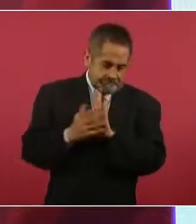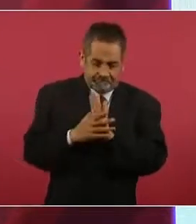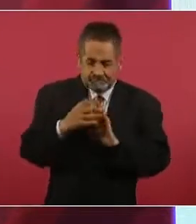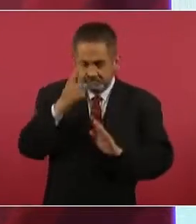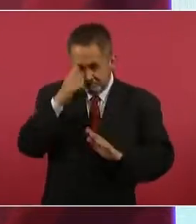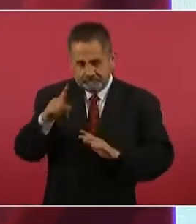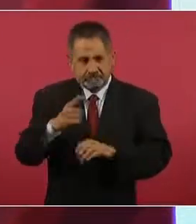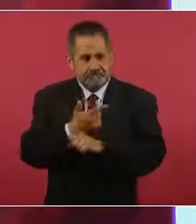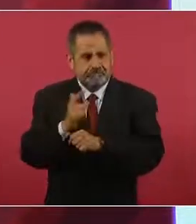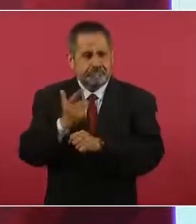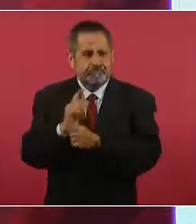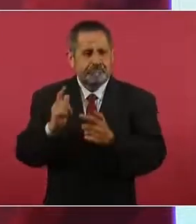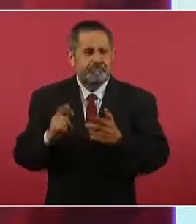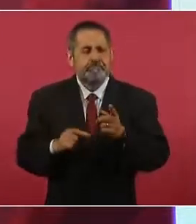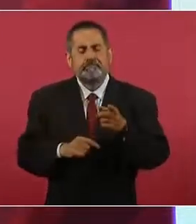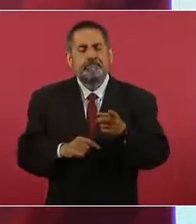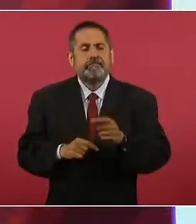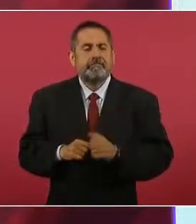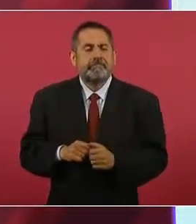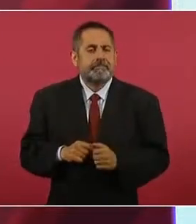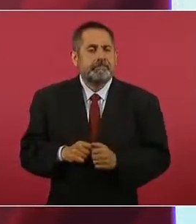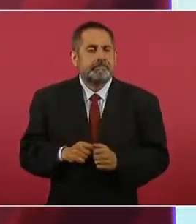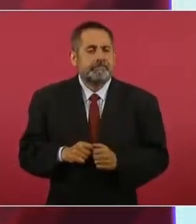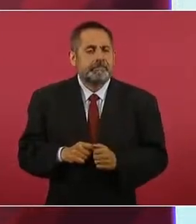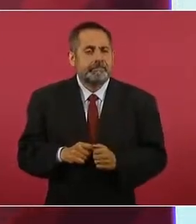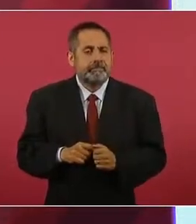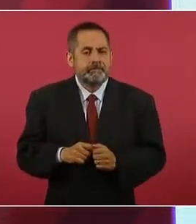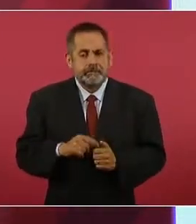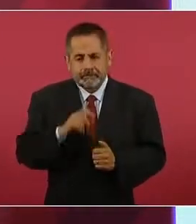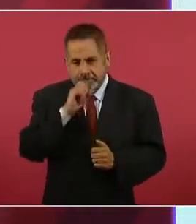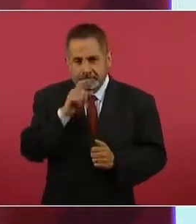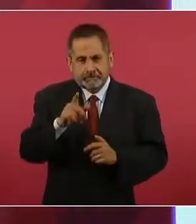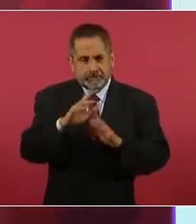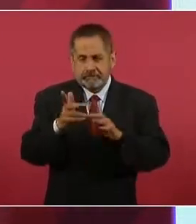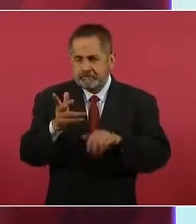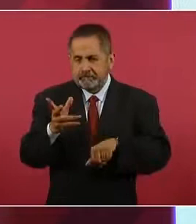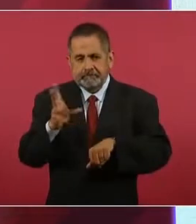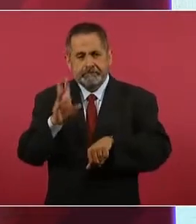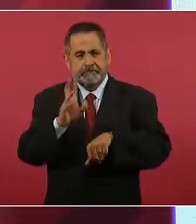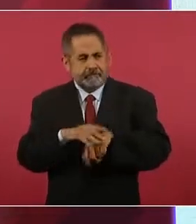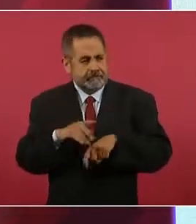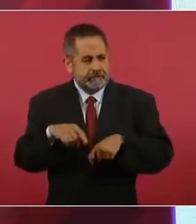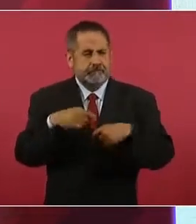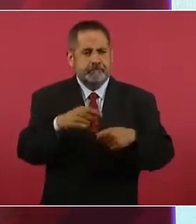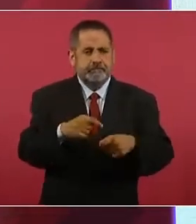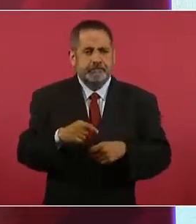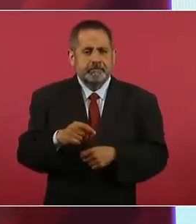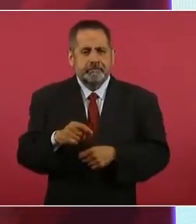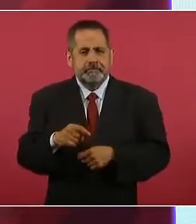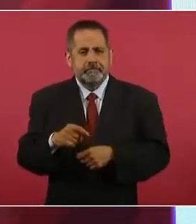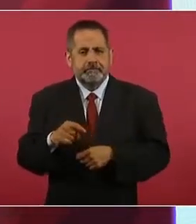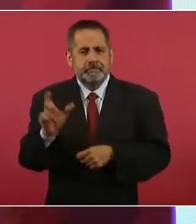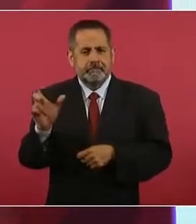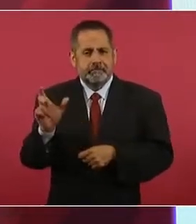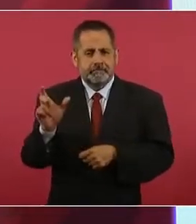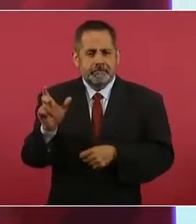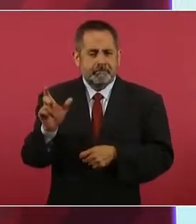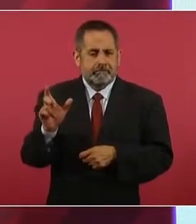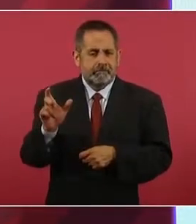al mismo tiempo que se autorizó la credencial única